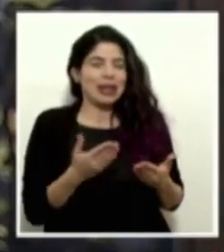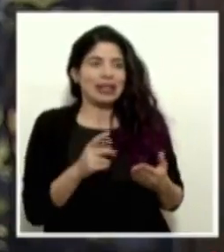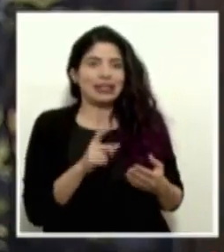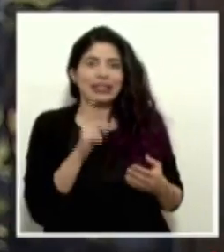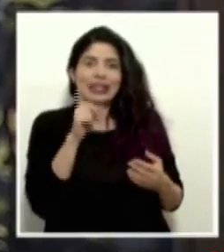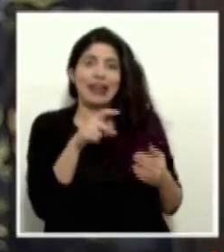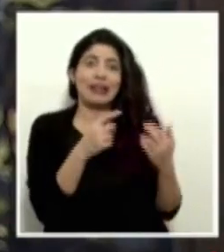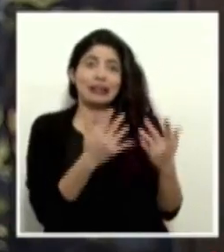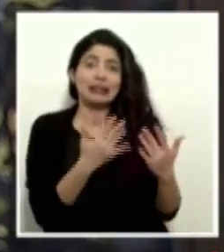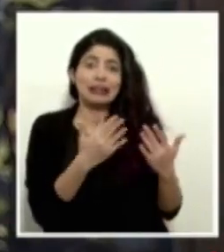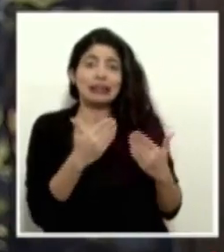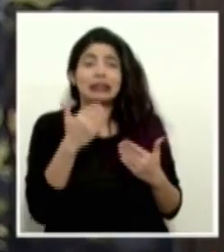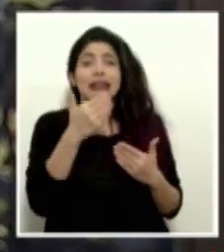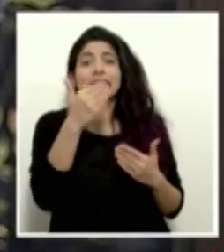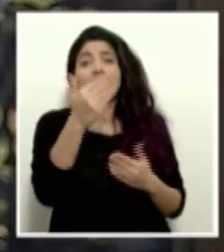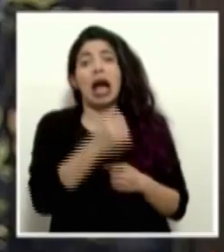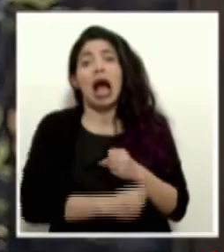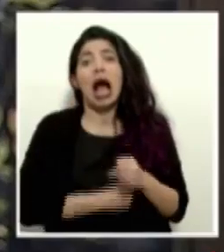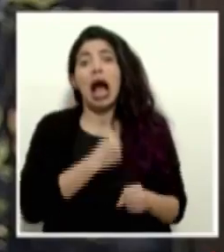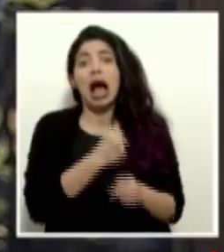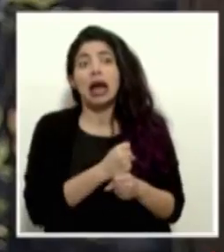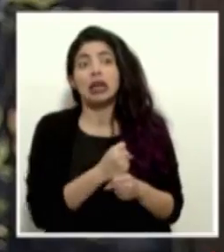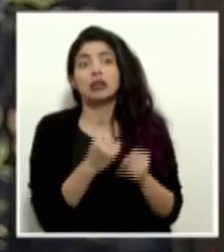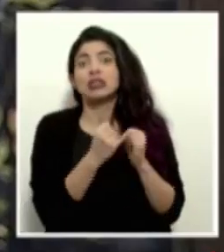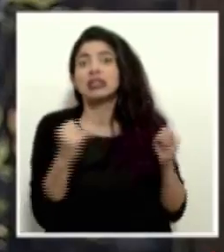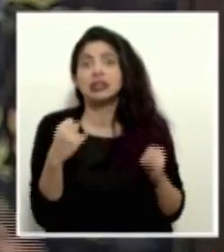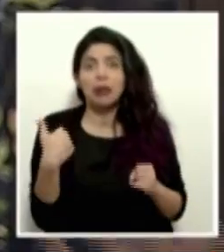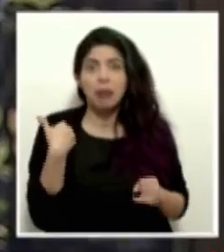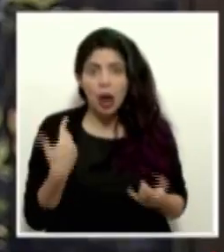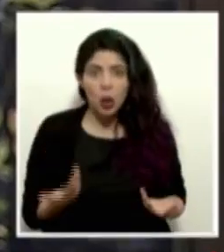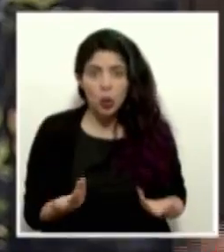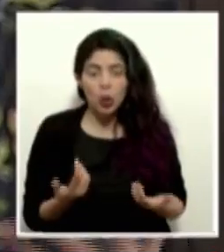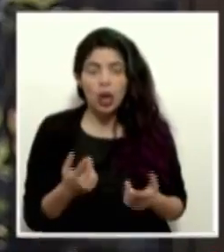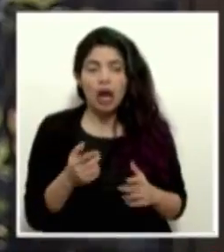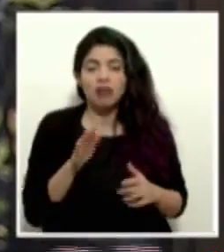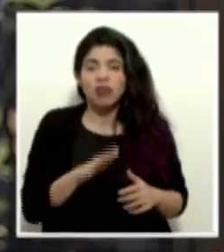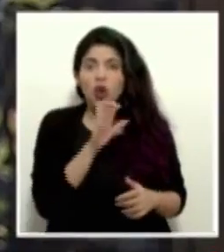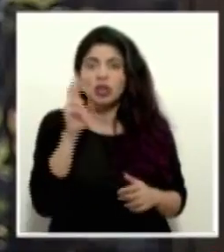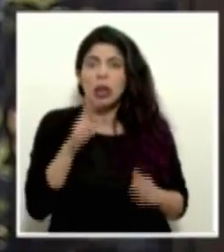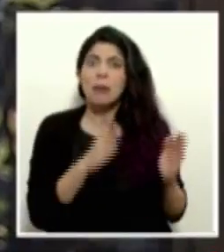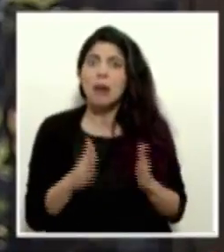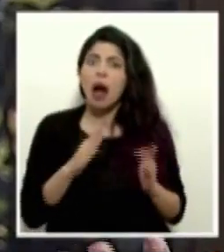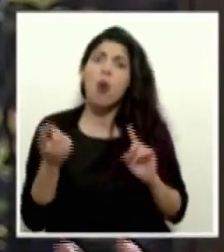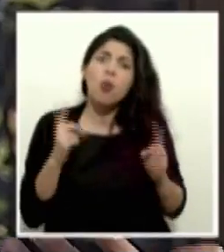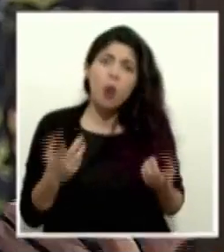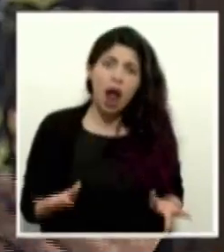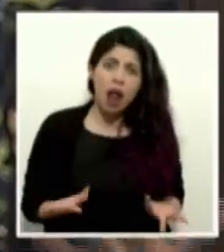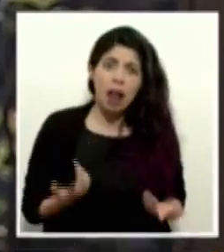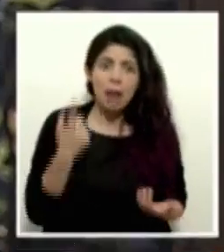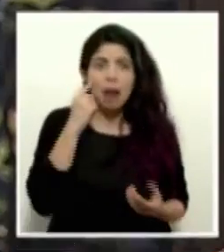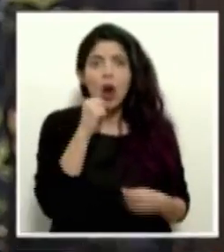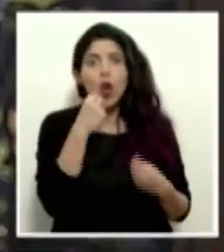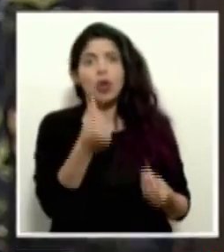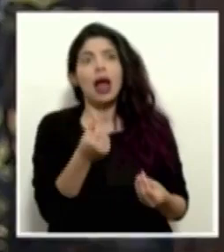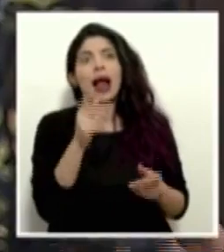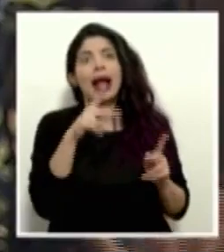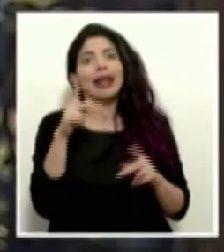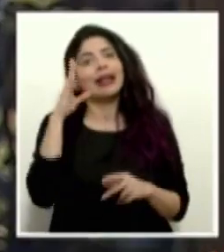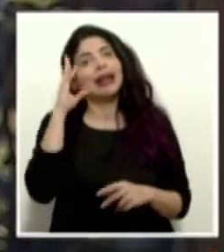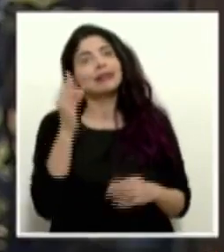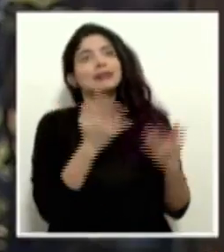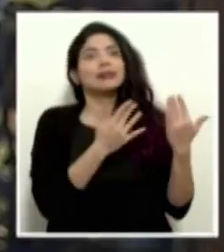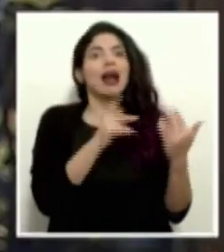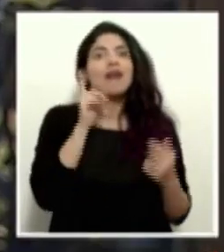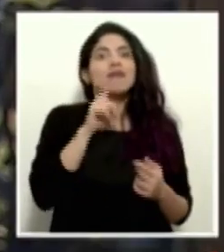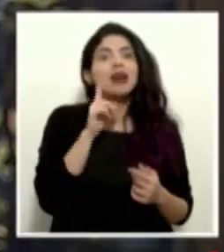enfrentar esto muchísimos años sin la misma. ¿Cuál es el plan para evitar generarle falsas expectativas a la gente